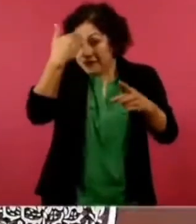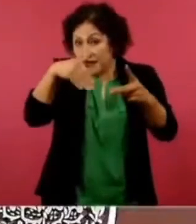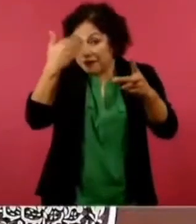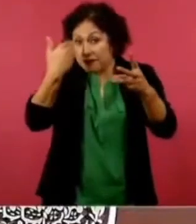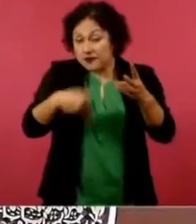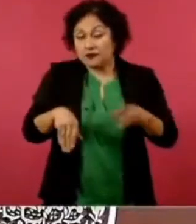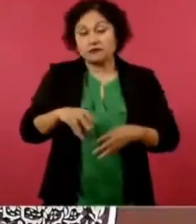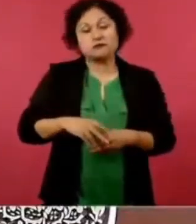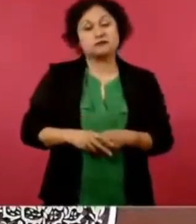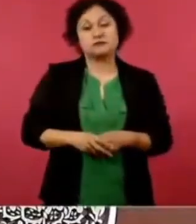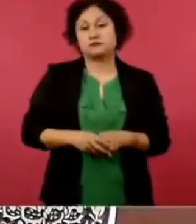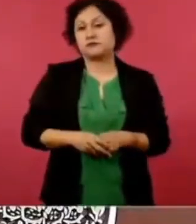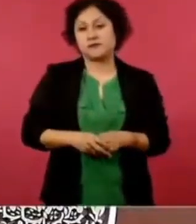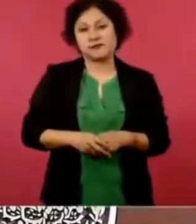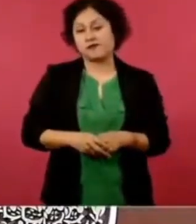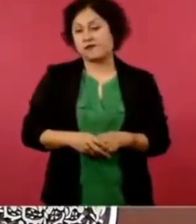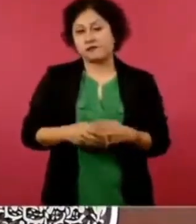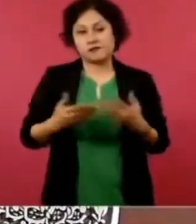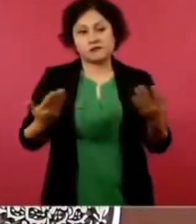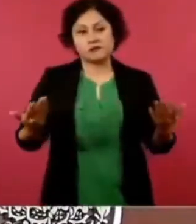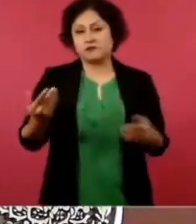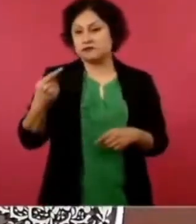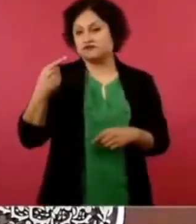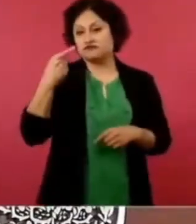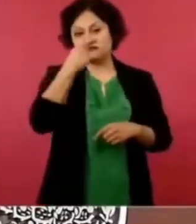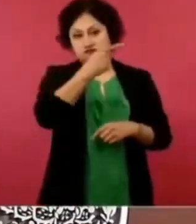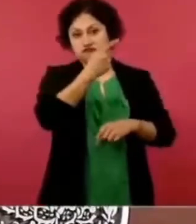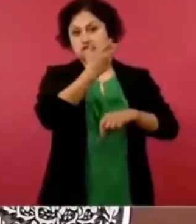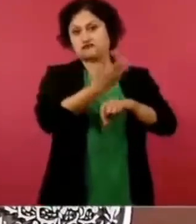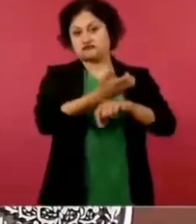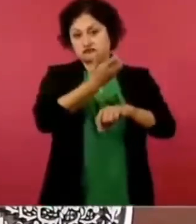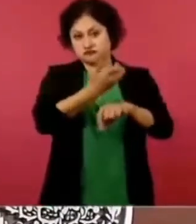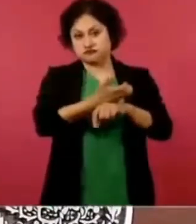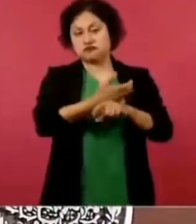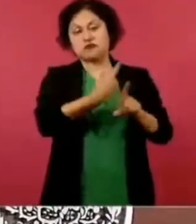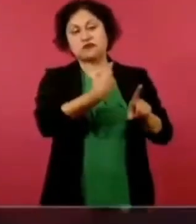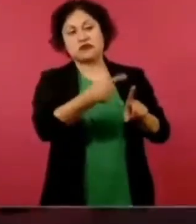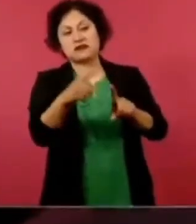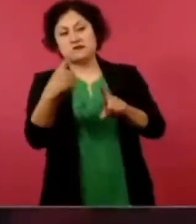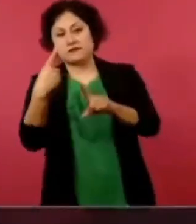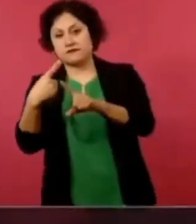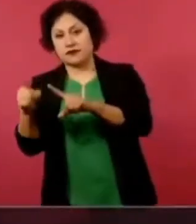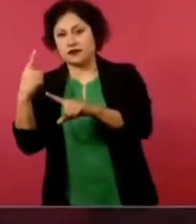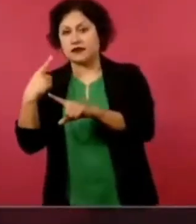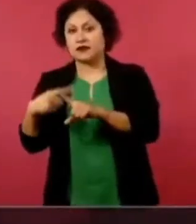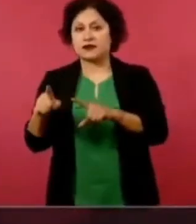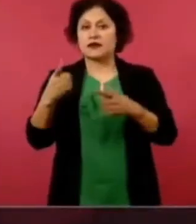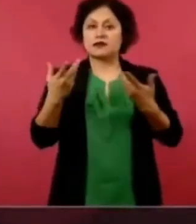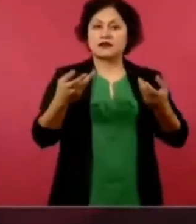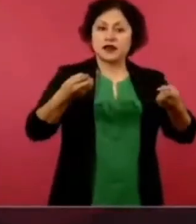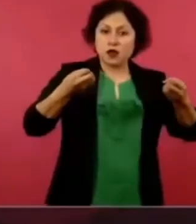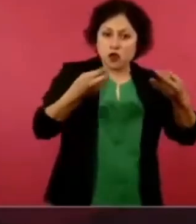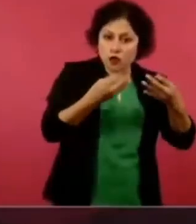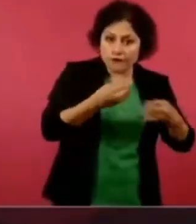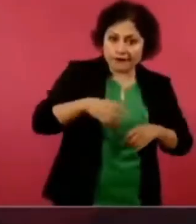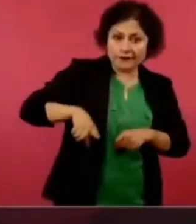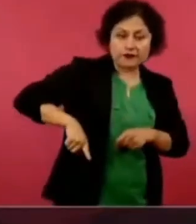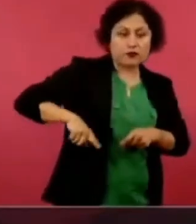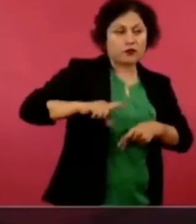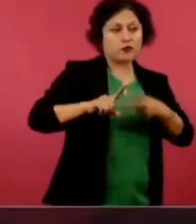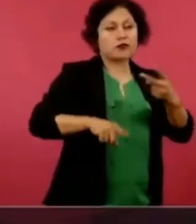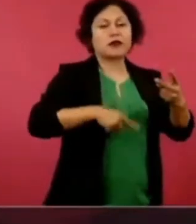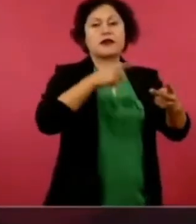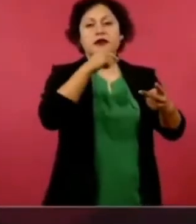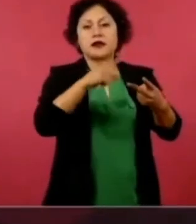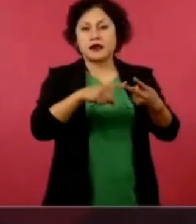Ahí toman decisiones el Departamento de Estado, el Departamento de Justicia, las agencias,